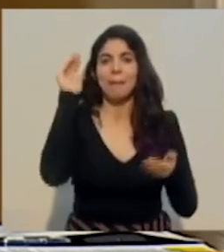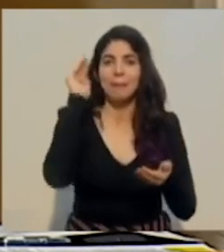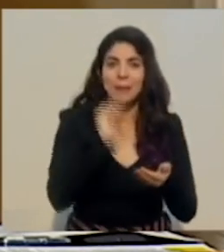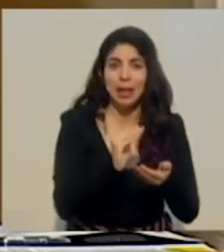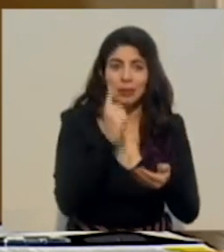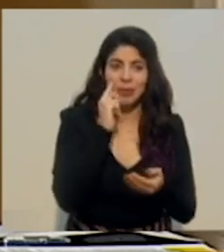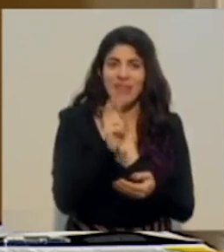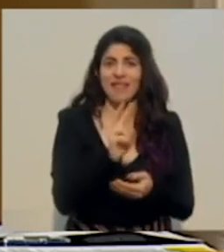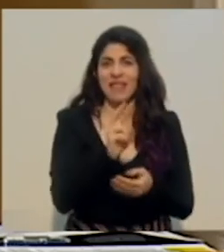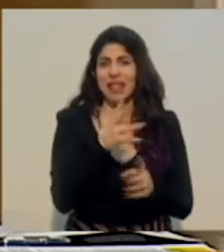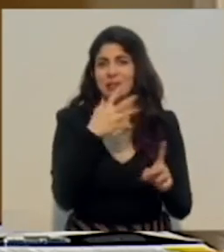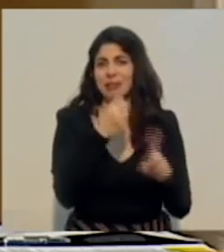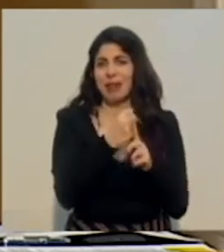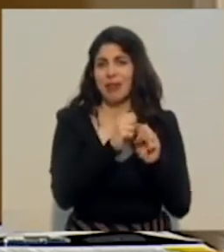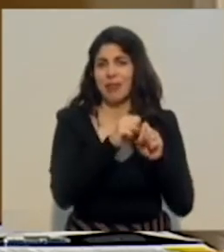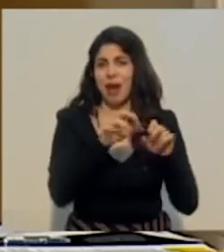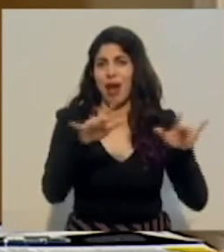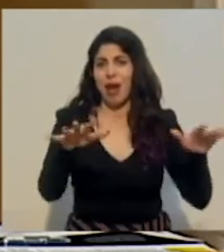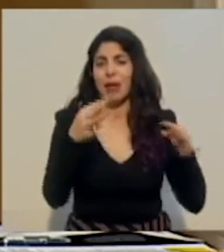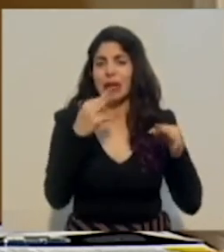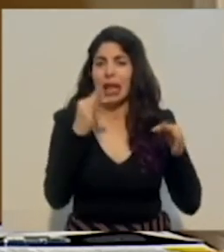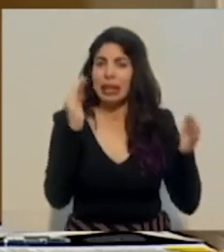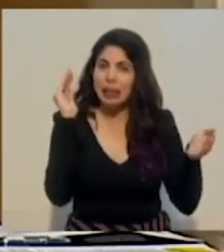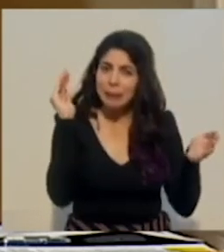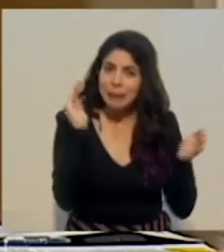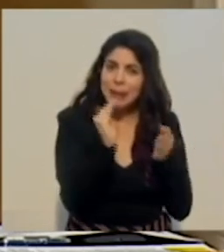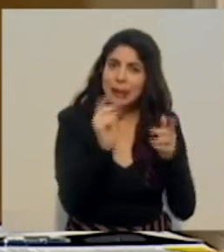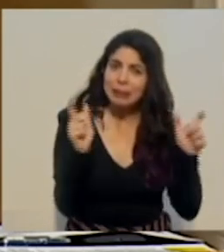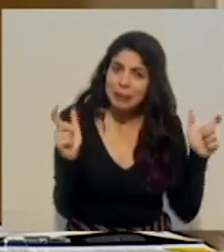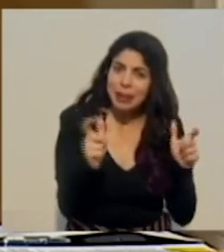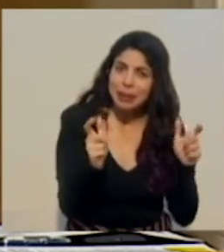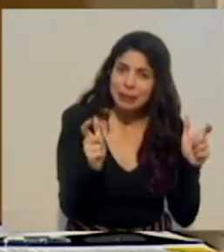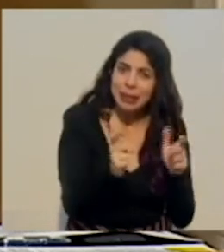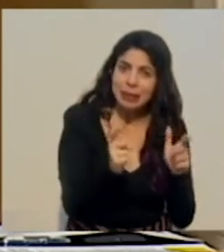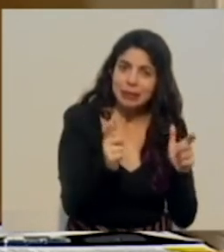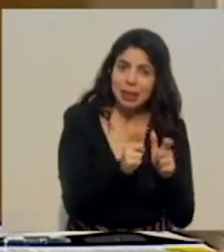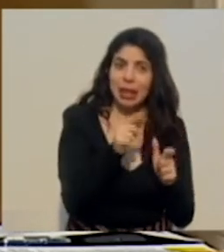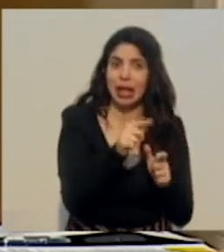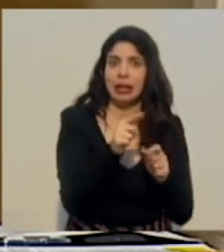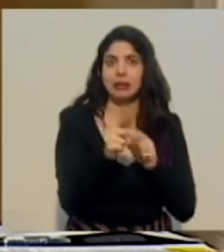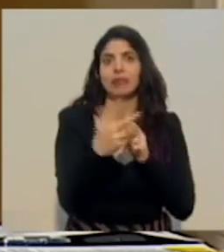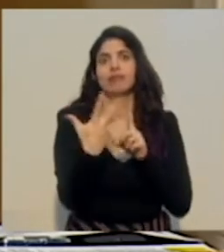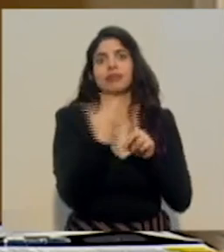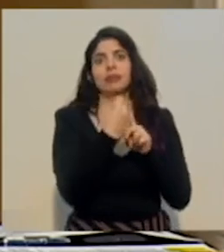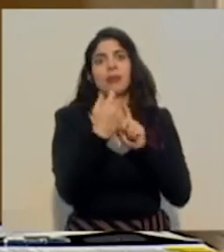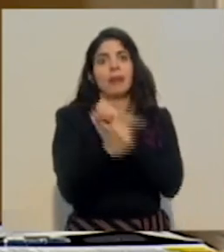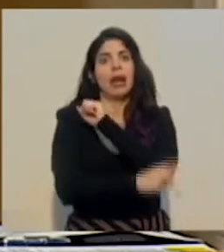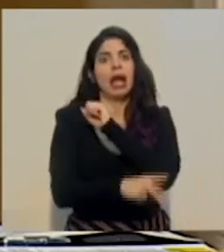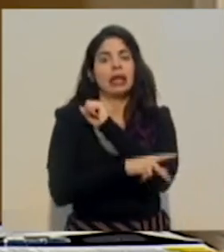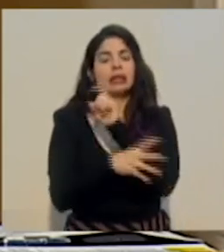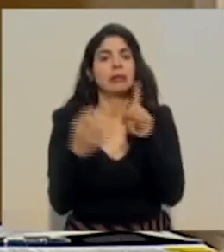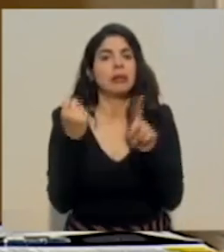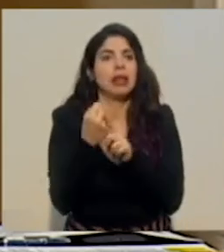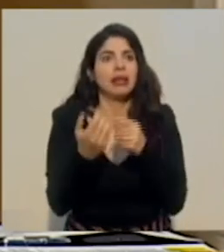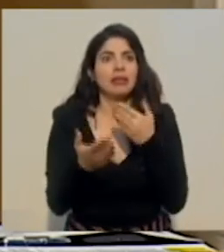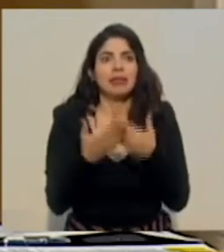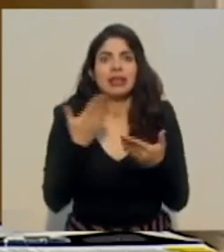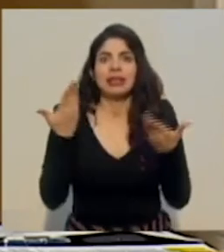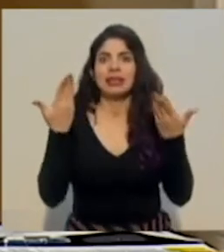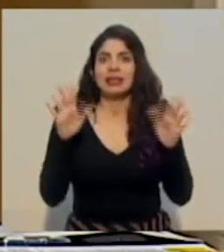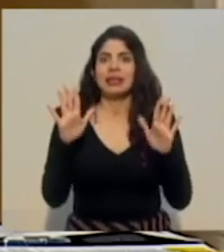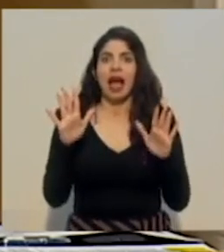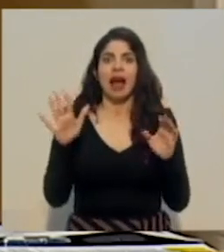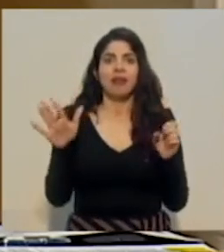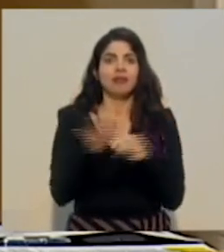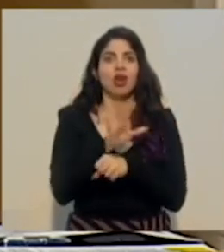la población de nuestro país y que nos ha afectado prácticamente ya en los 82 cantones